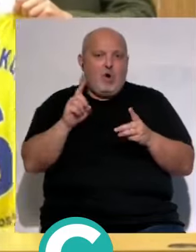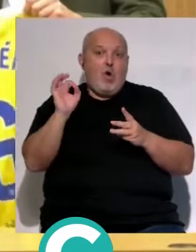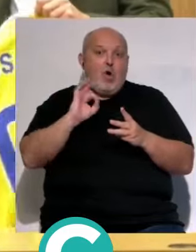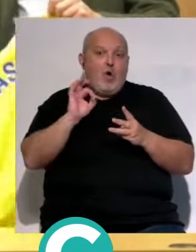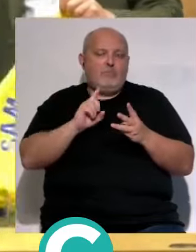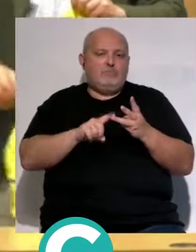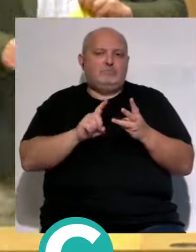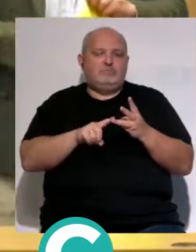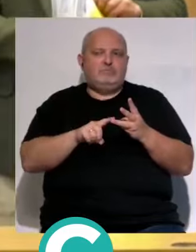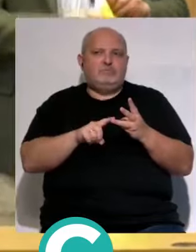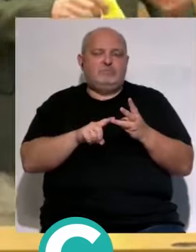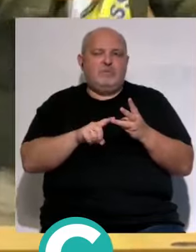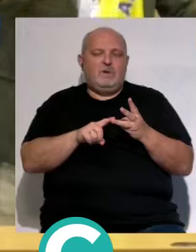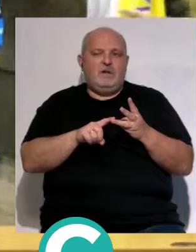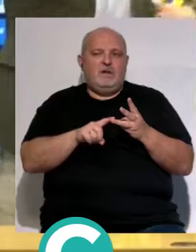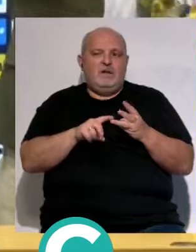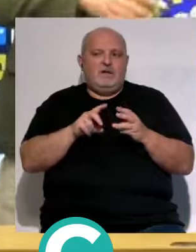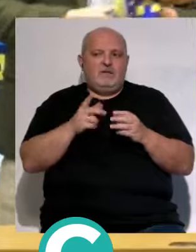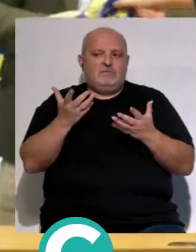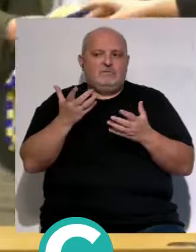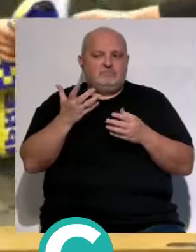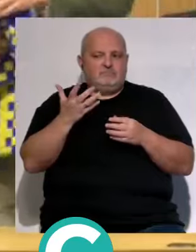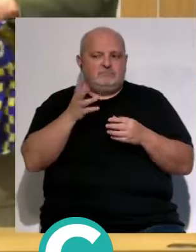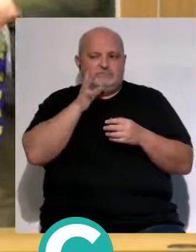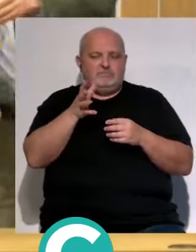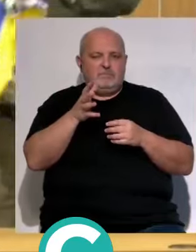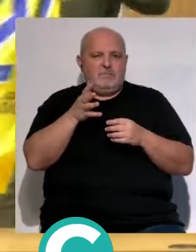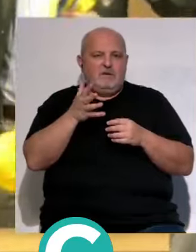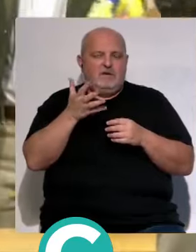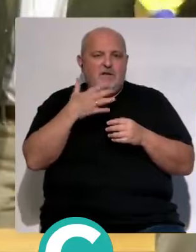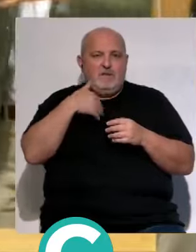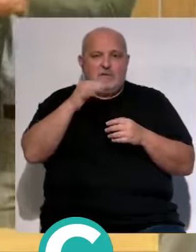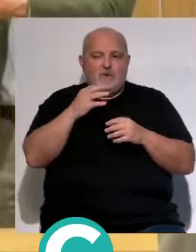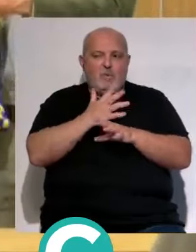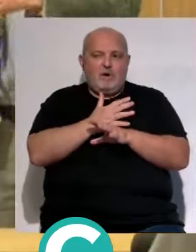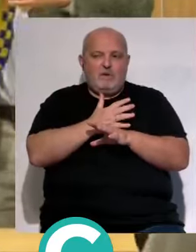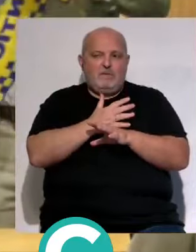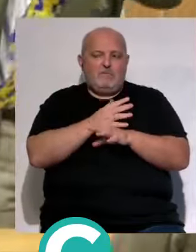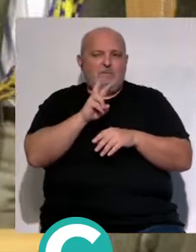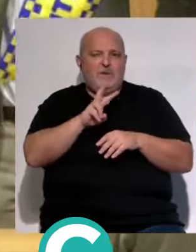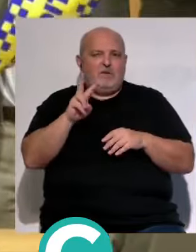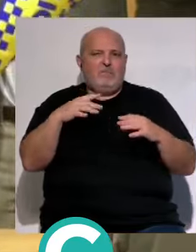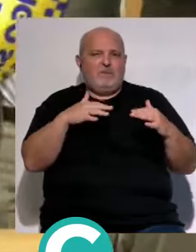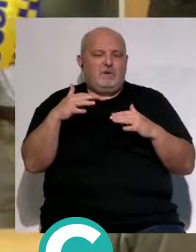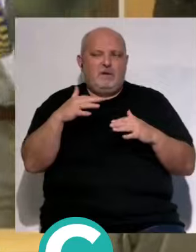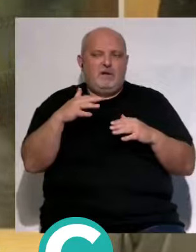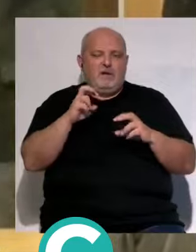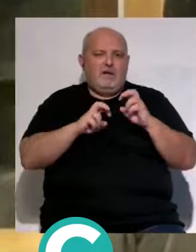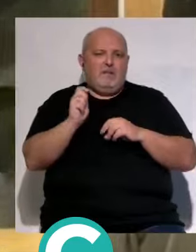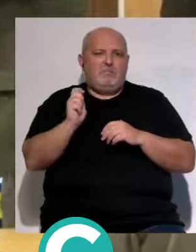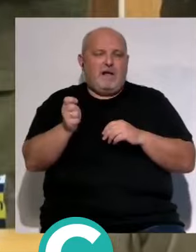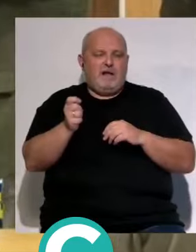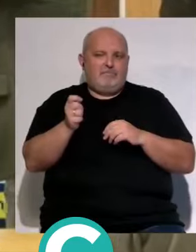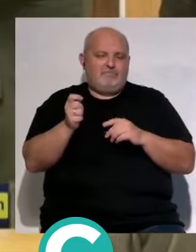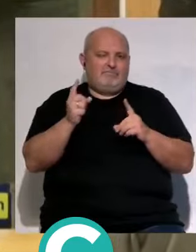quizás cuando tú ves que estás en el boquete dices escúchame que si que semanchín juega 22 partidos tenemos que pagar tanto